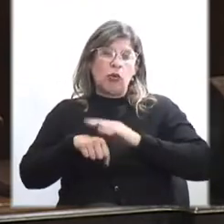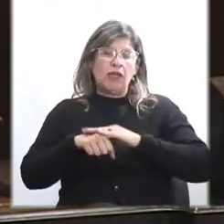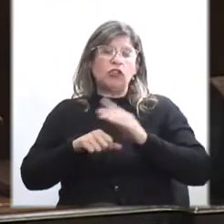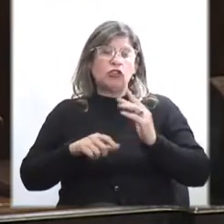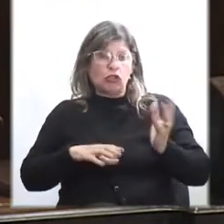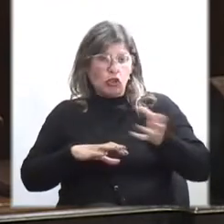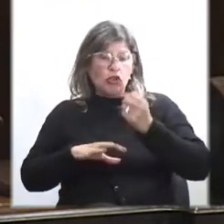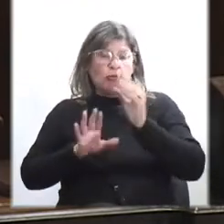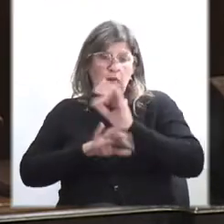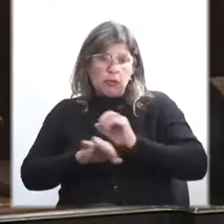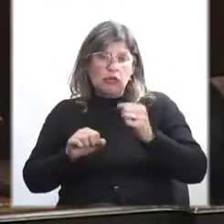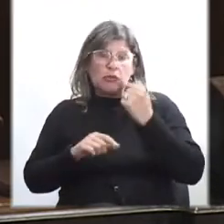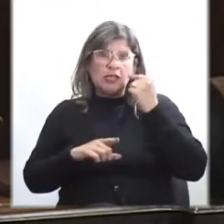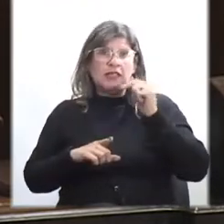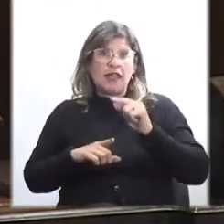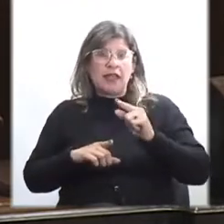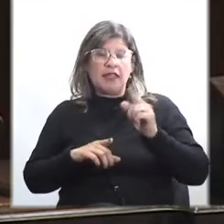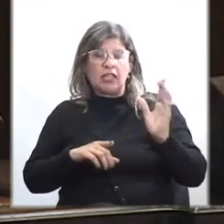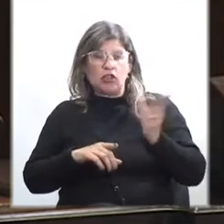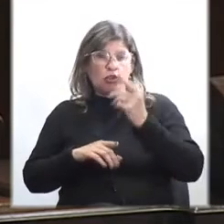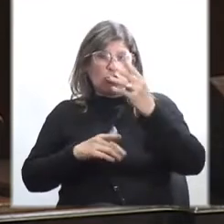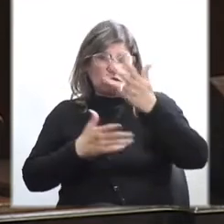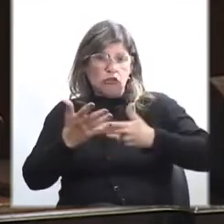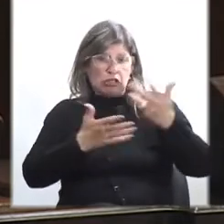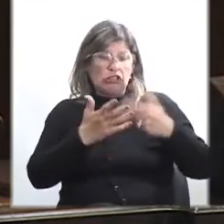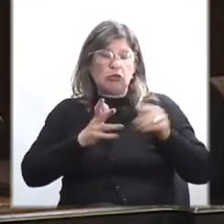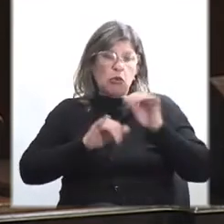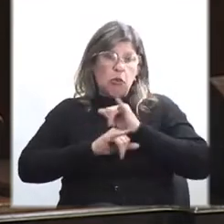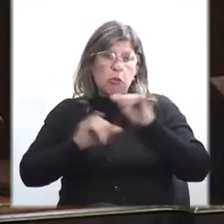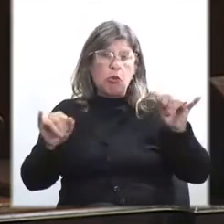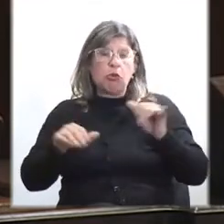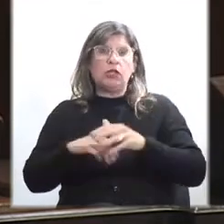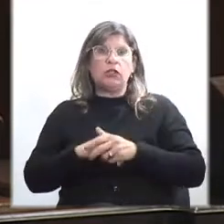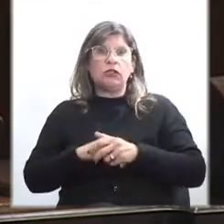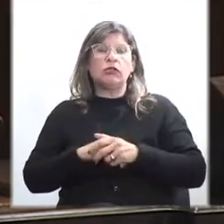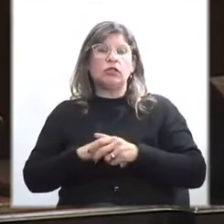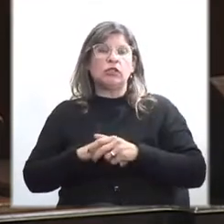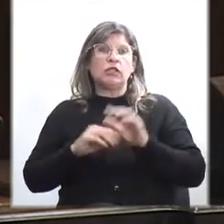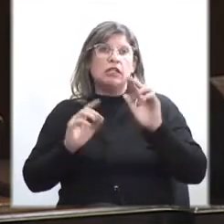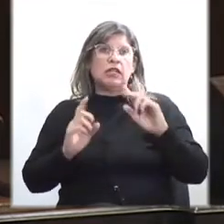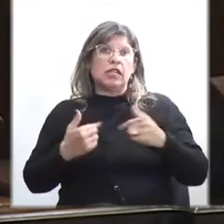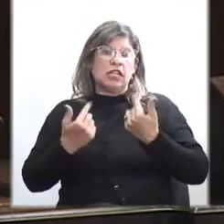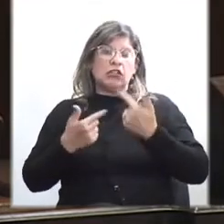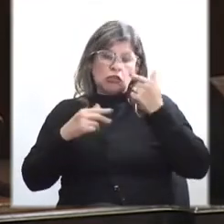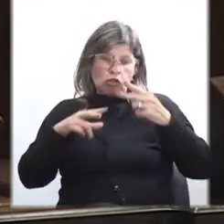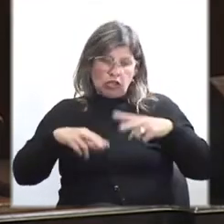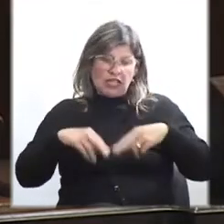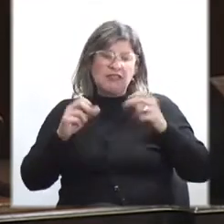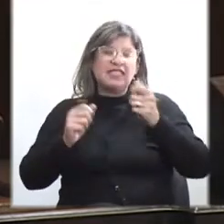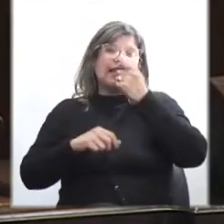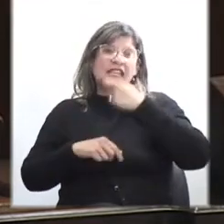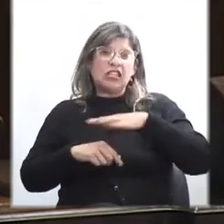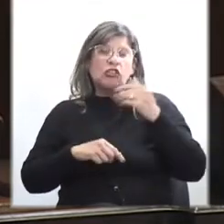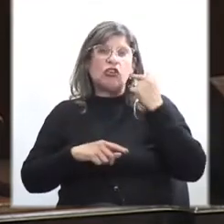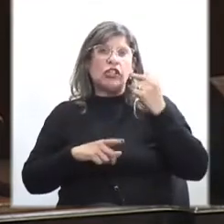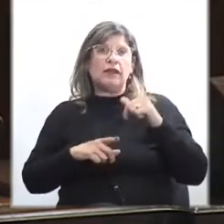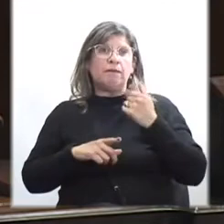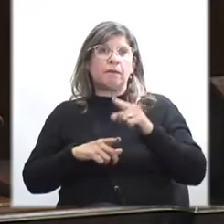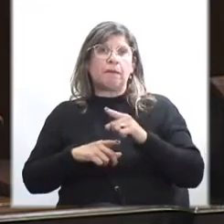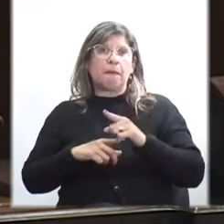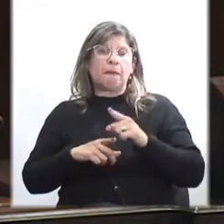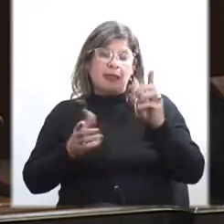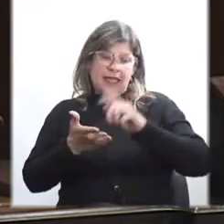fórmula de que todo eso se haga público, que nuestros historiadores revisionistas de la historia, que fueron los que escribieron